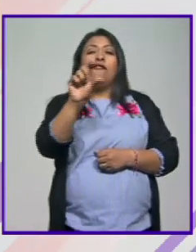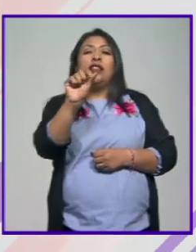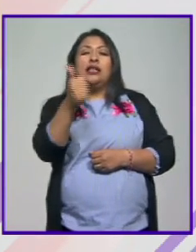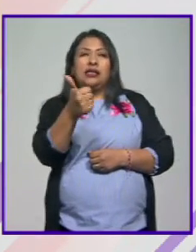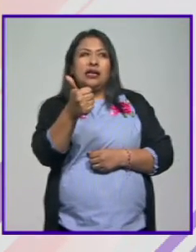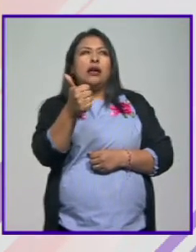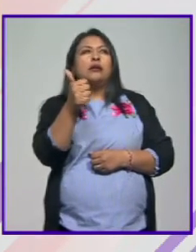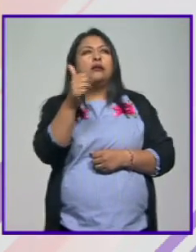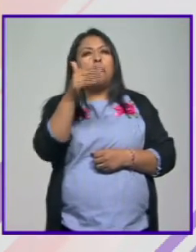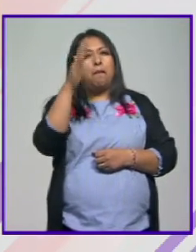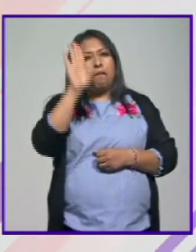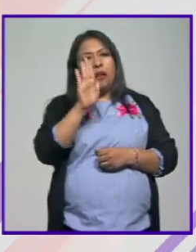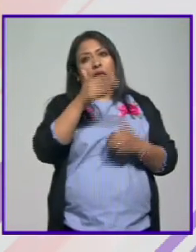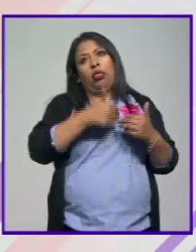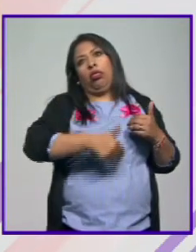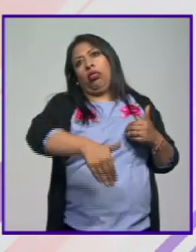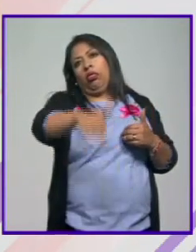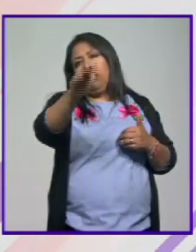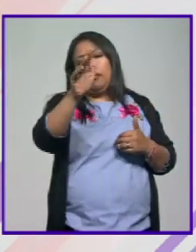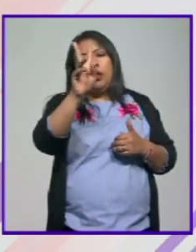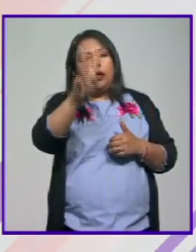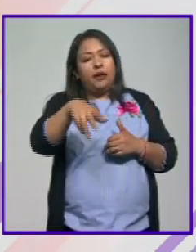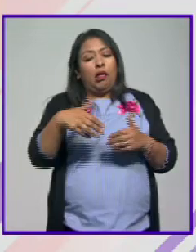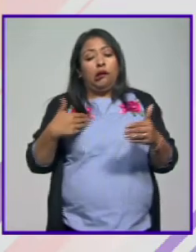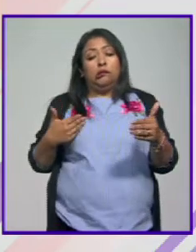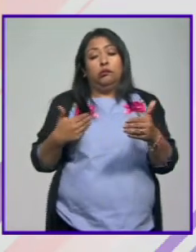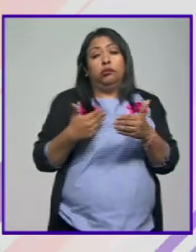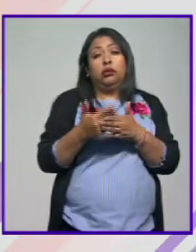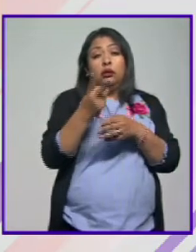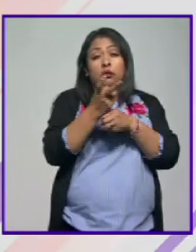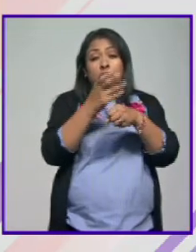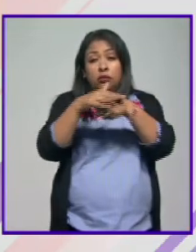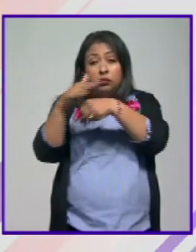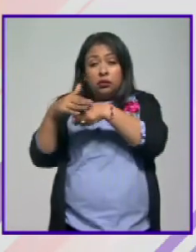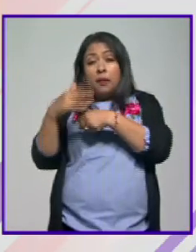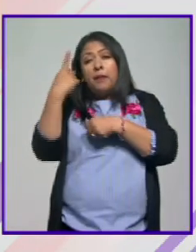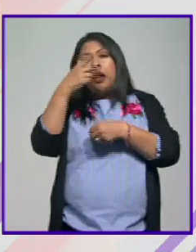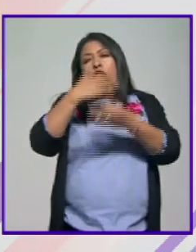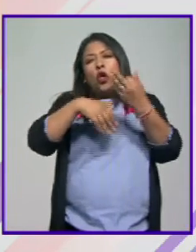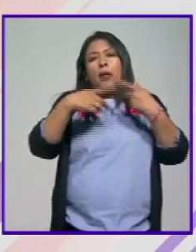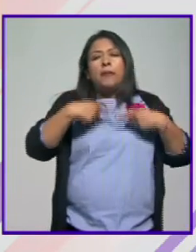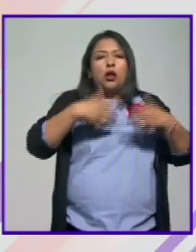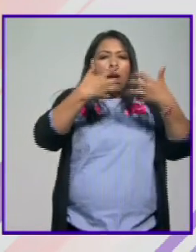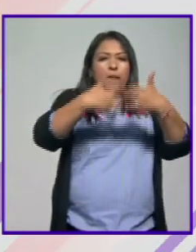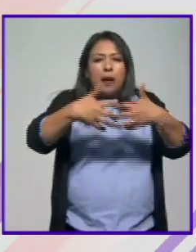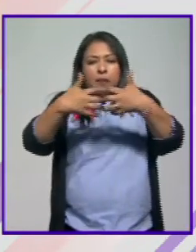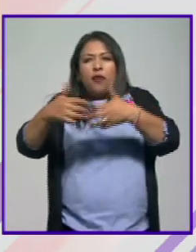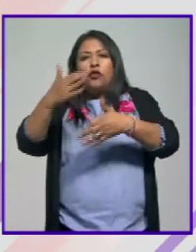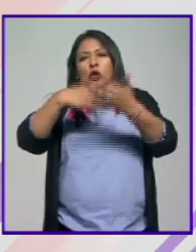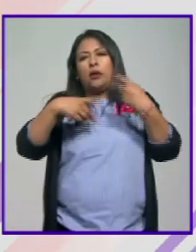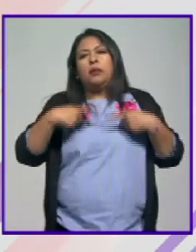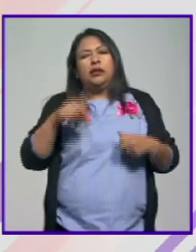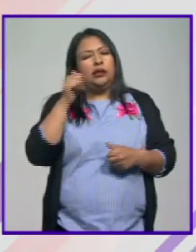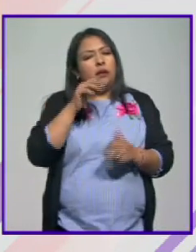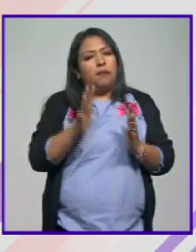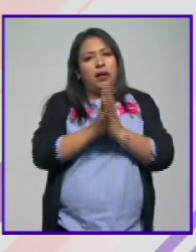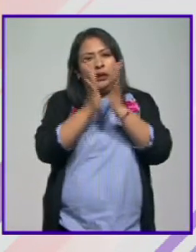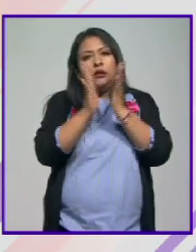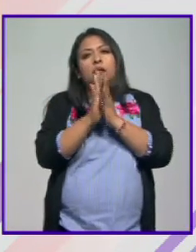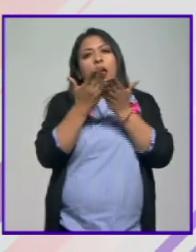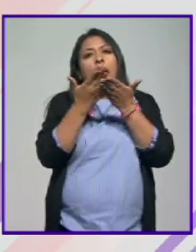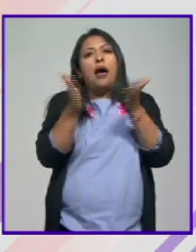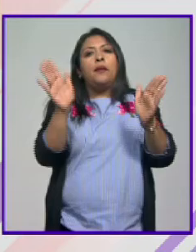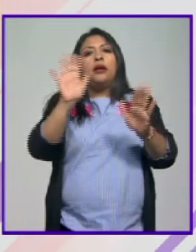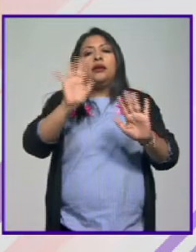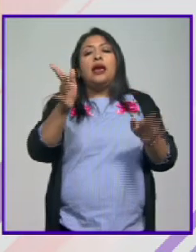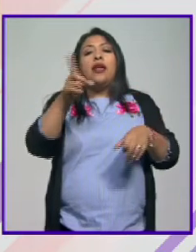parece que falta mucho en realidad falta muy poquito las convocatorias a todos los productores a toda la gente que siempre está participando pues ya se